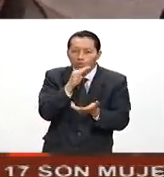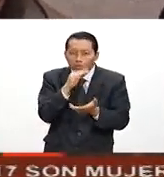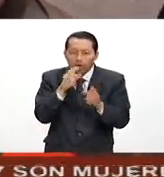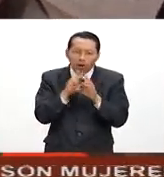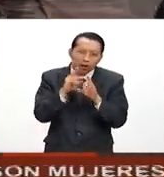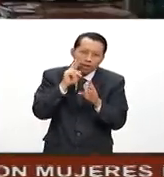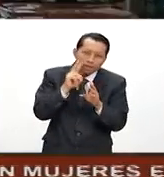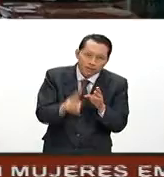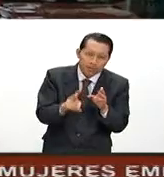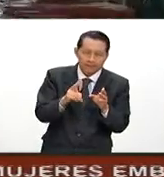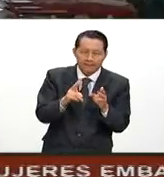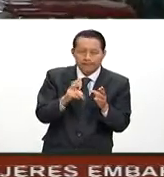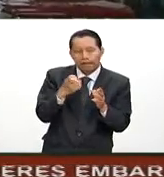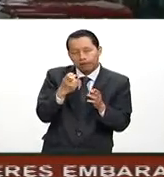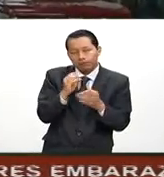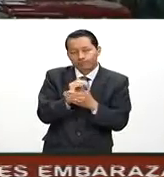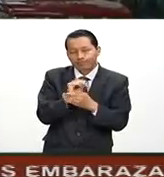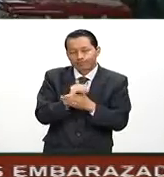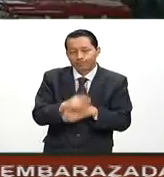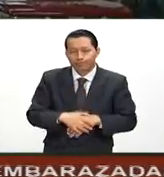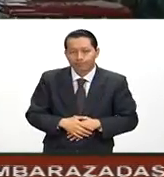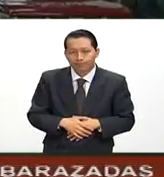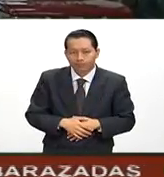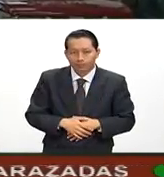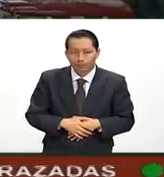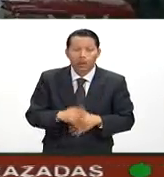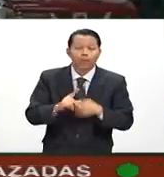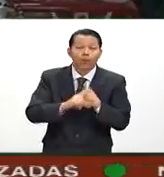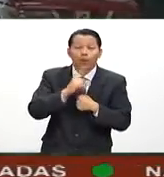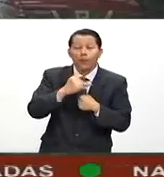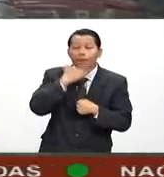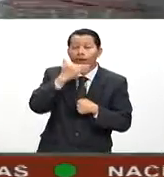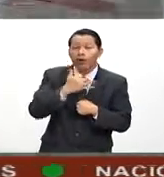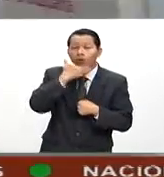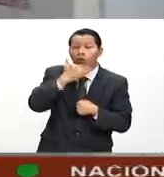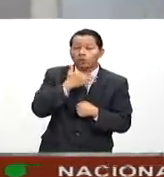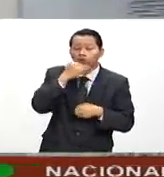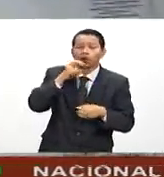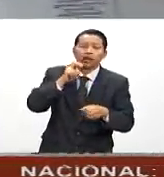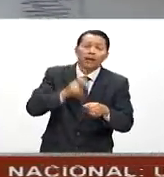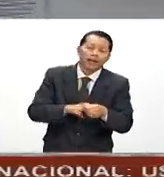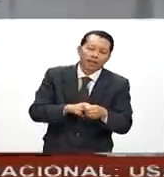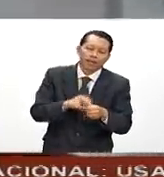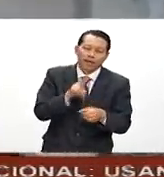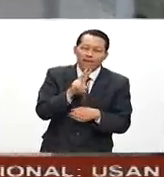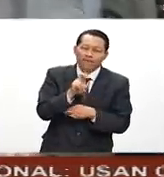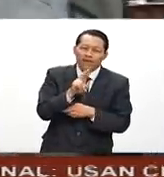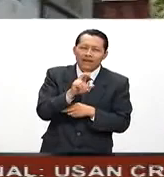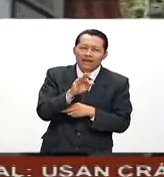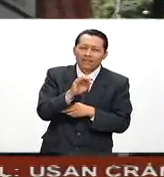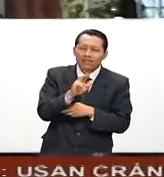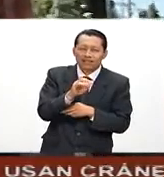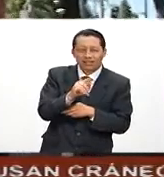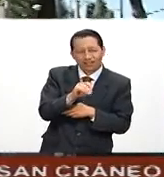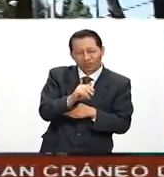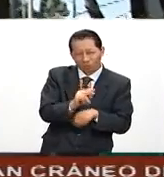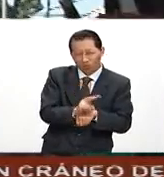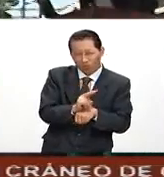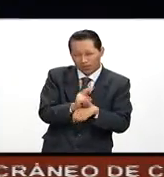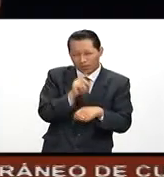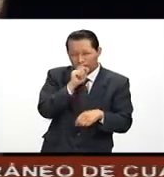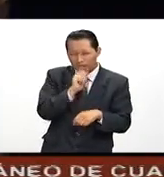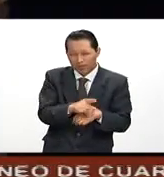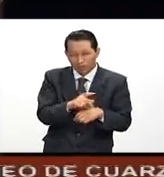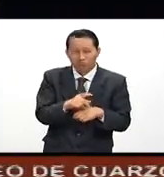hecho caso. El problema de corrupción en los verificentros, que raro, dijo ha sido un gran freno para